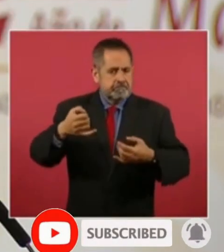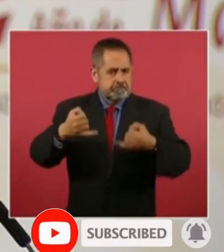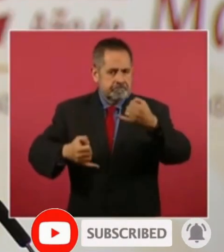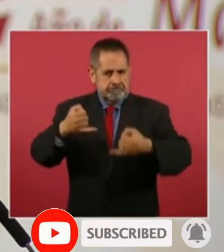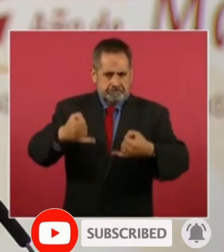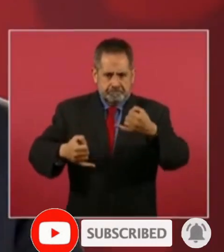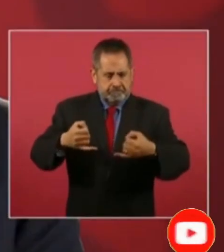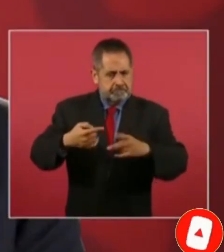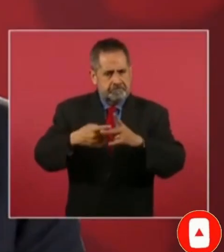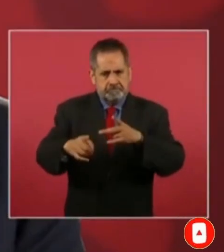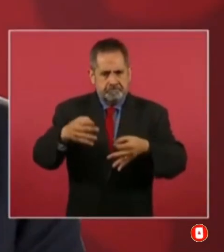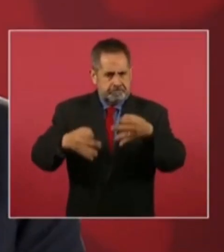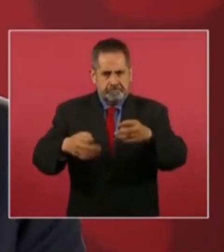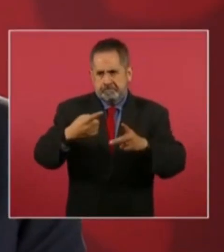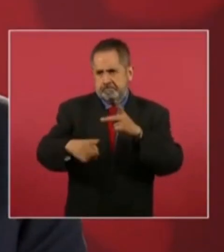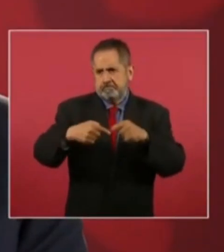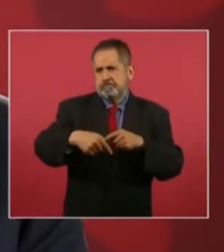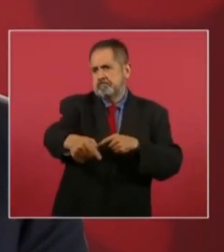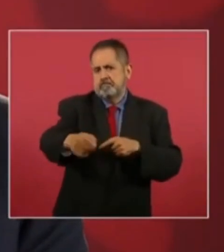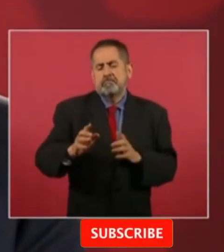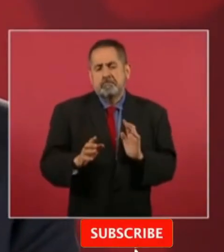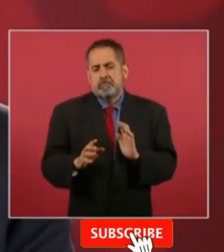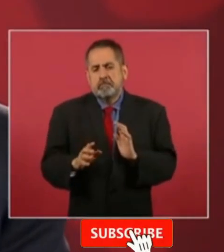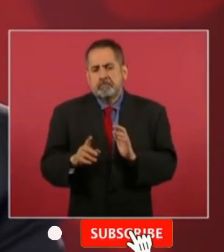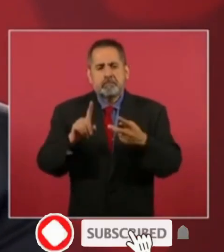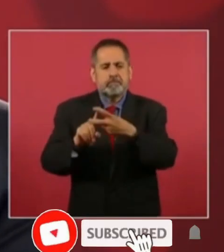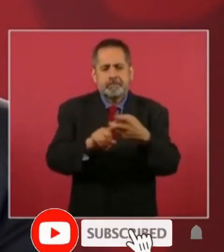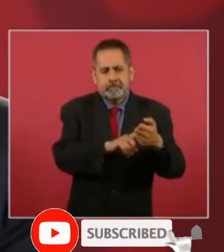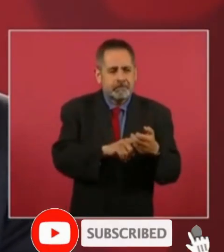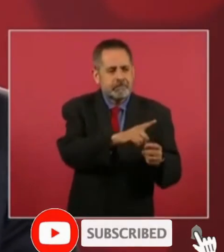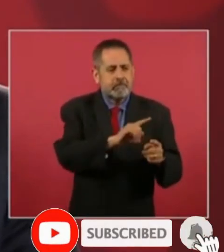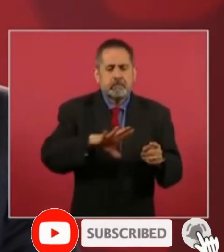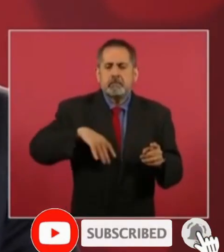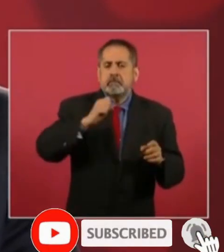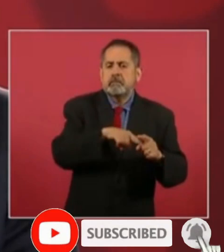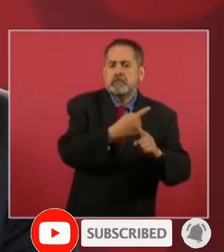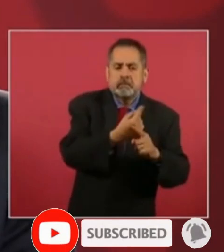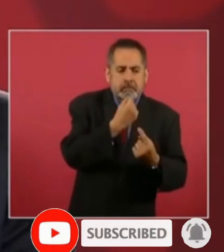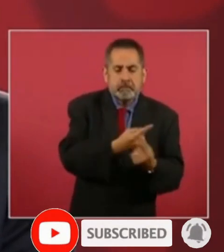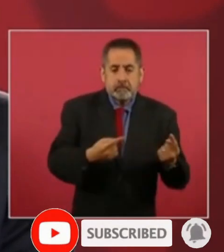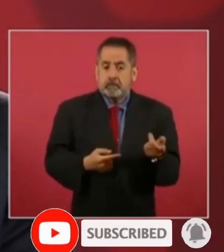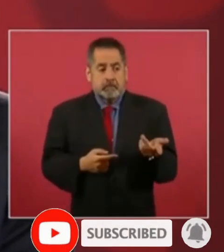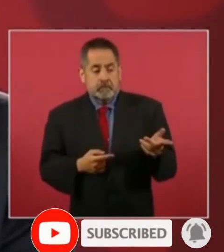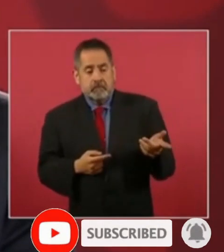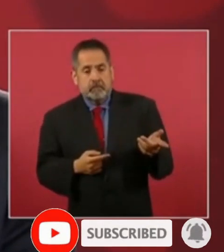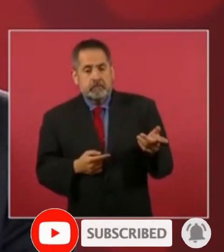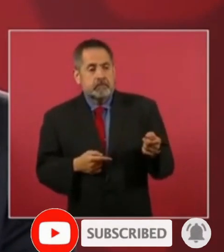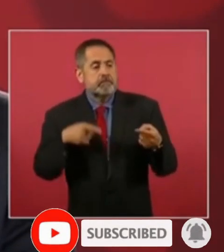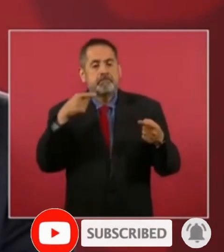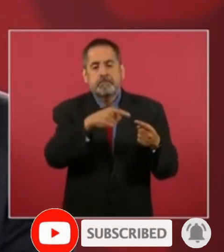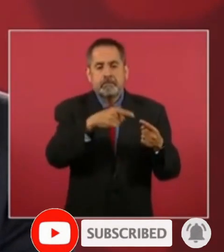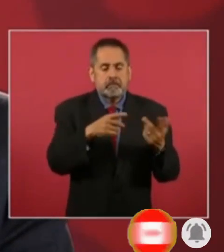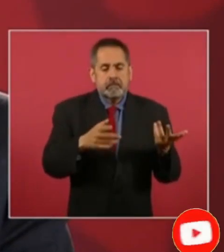penal por el delito de trata en su modalidad de explotación sexual y se trata fundamentalmente de